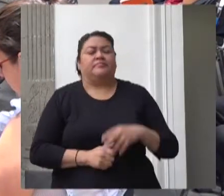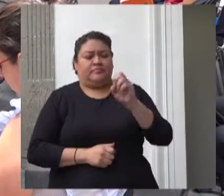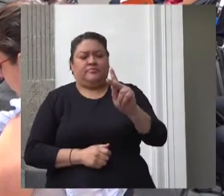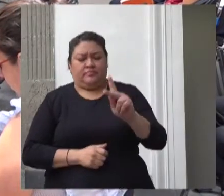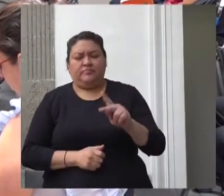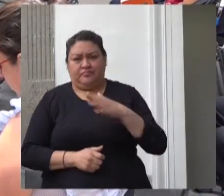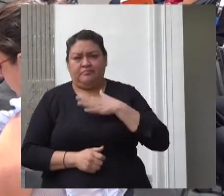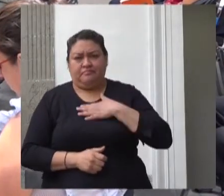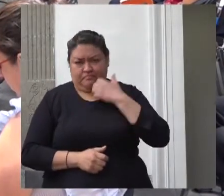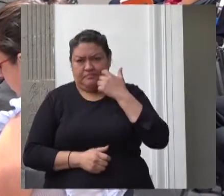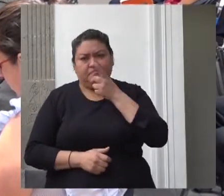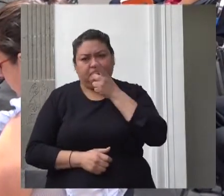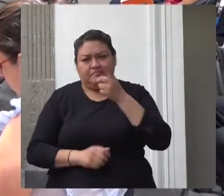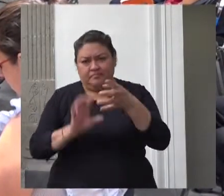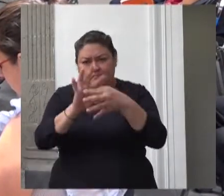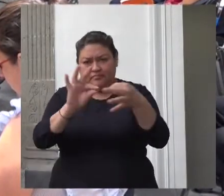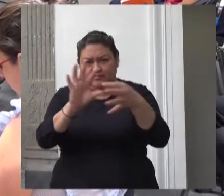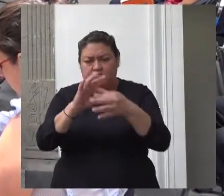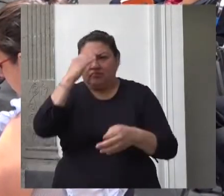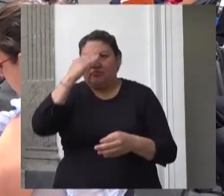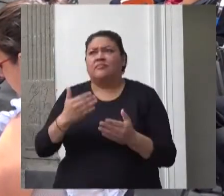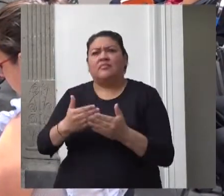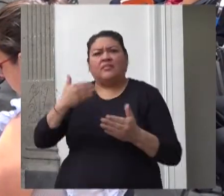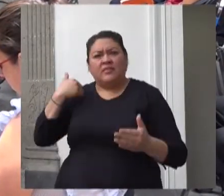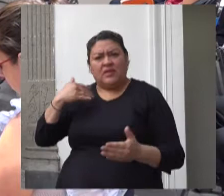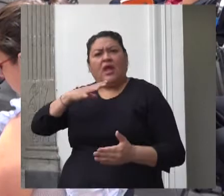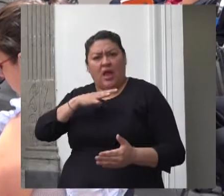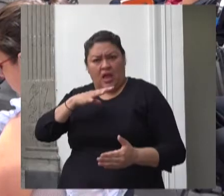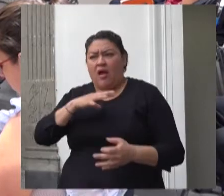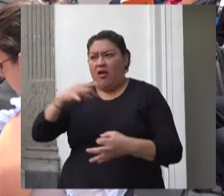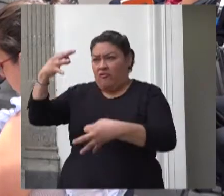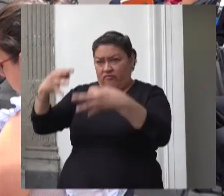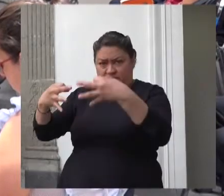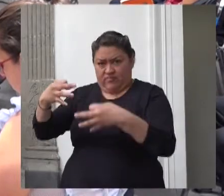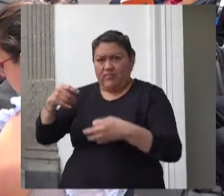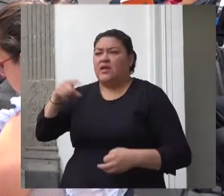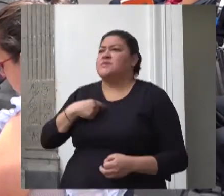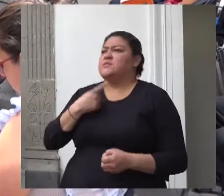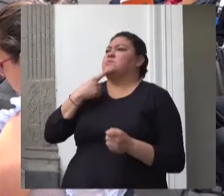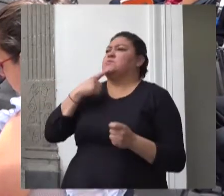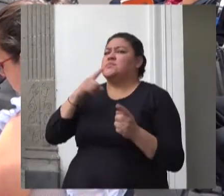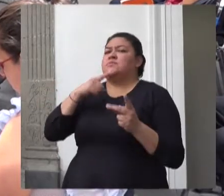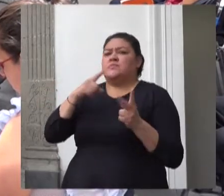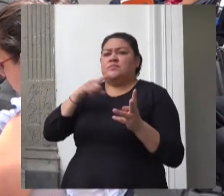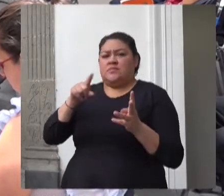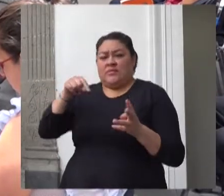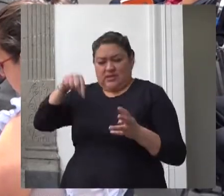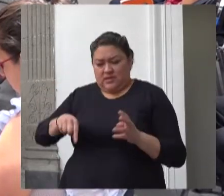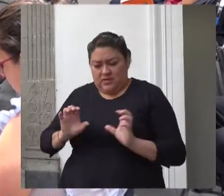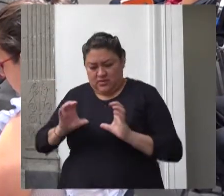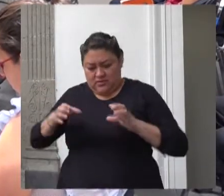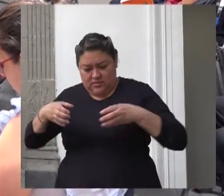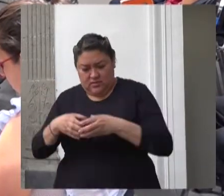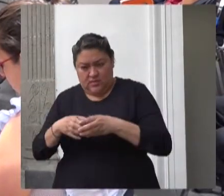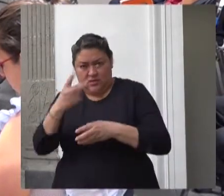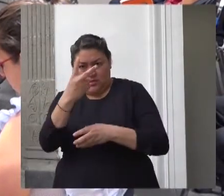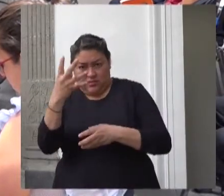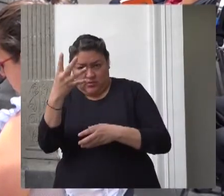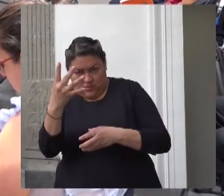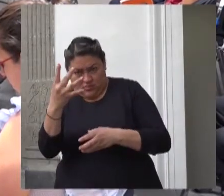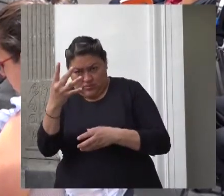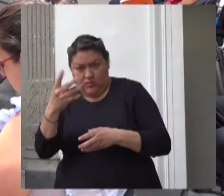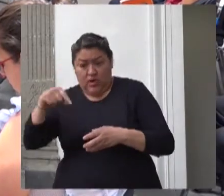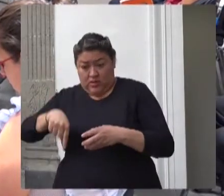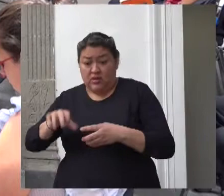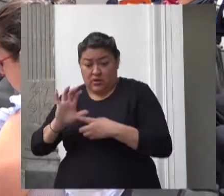presentaron las 204 escritos de queja ante la comisión nacional entre padres